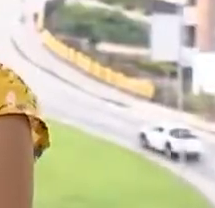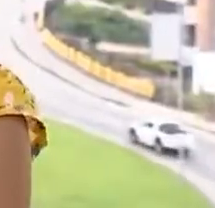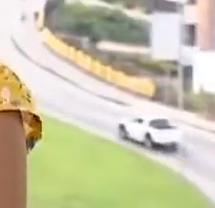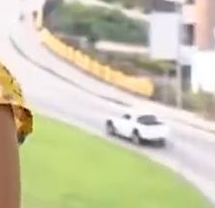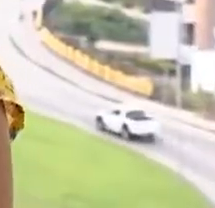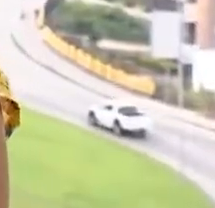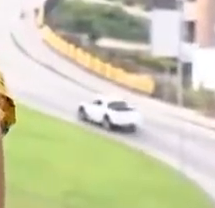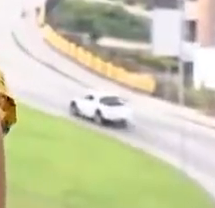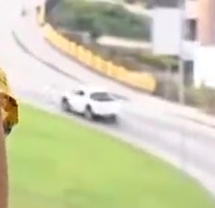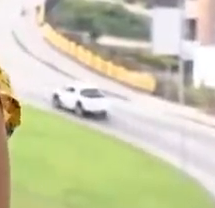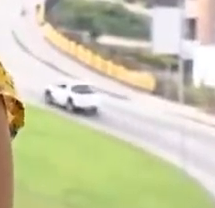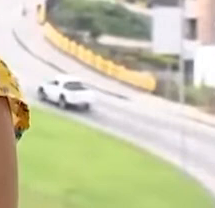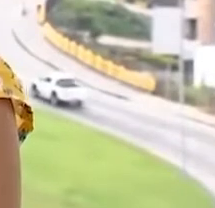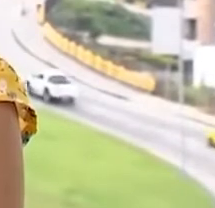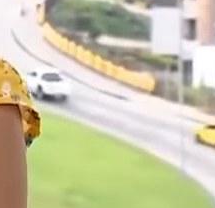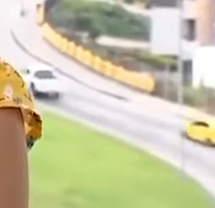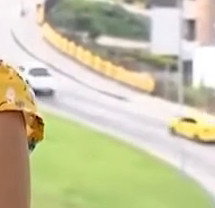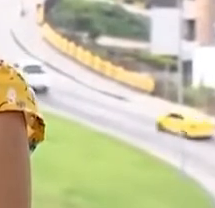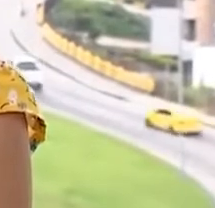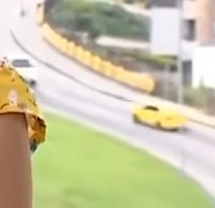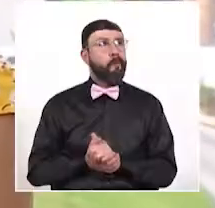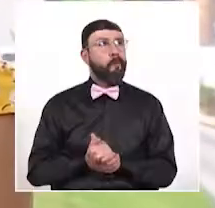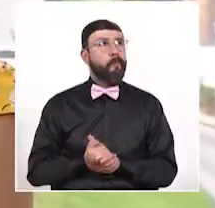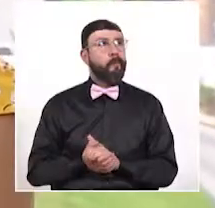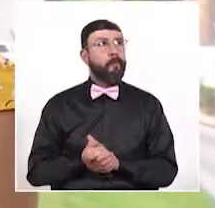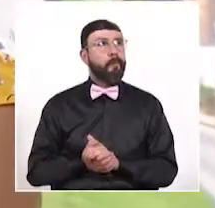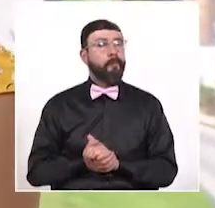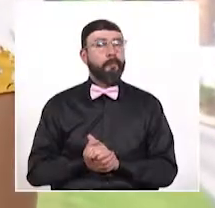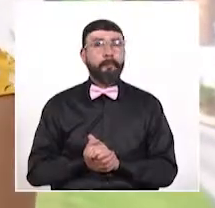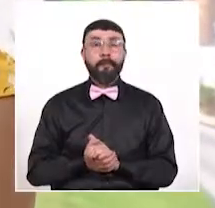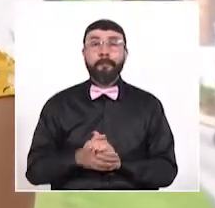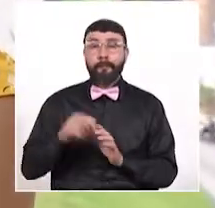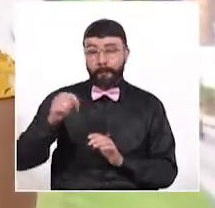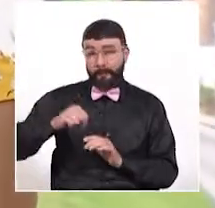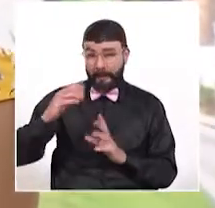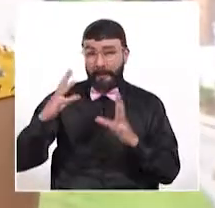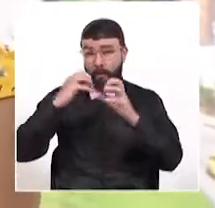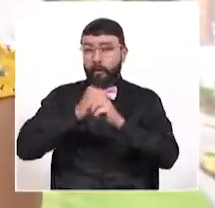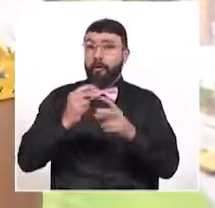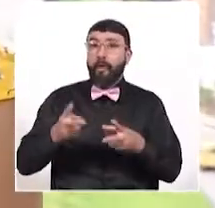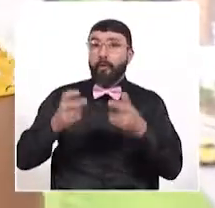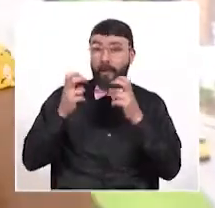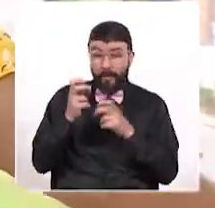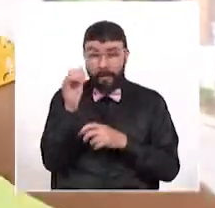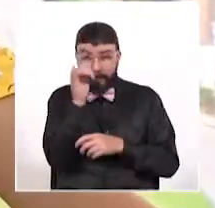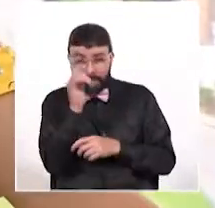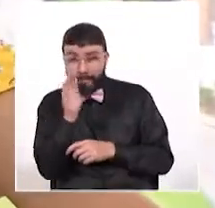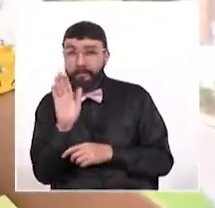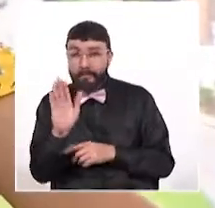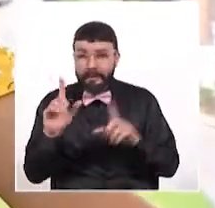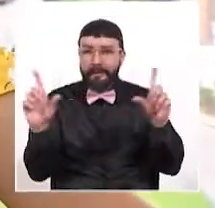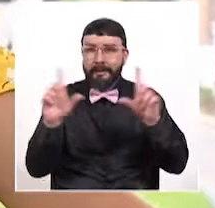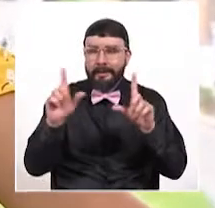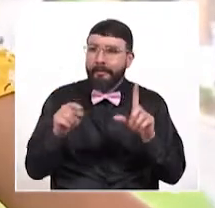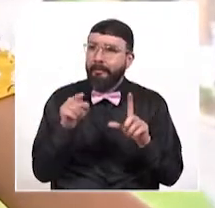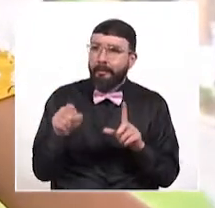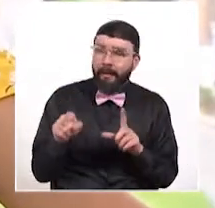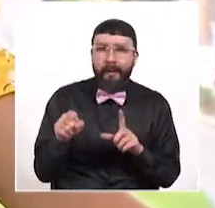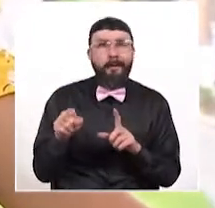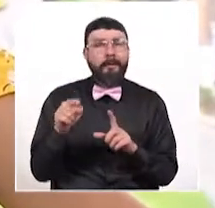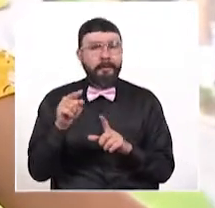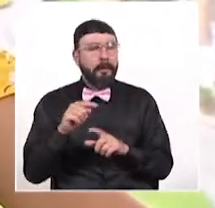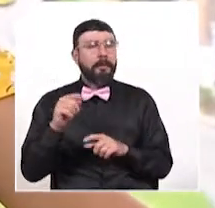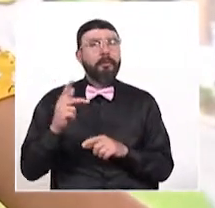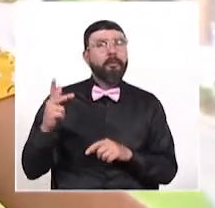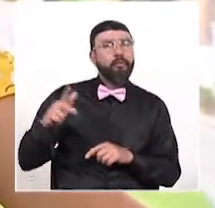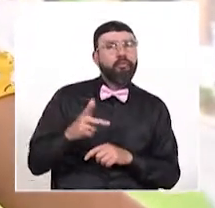noche, en nuestro canal Telecafé, será el estreno de Paisajeando en Bici, el programa concurso que busca premiar los mejores operadores turísticos